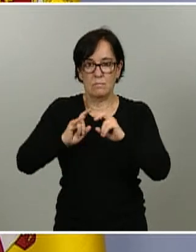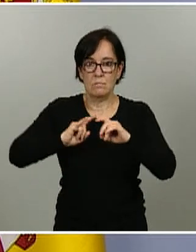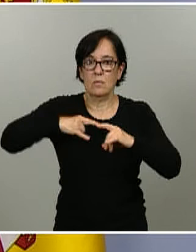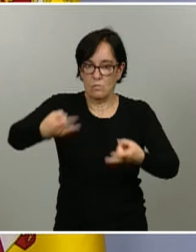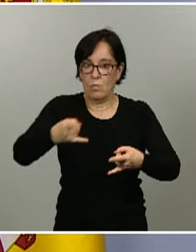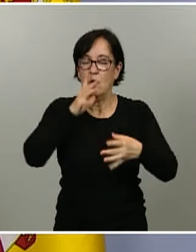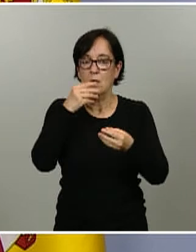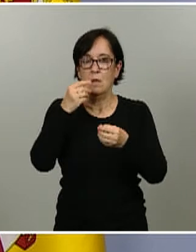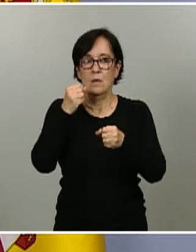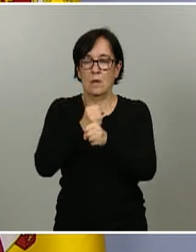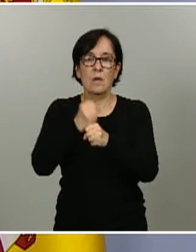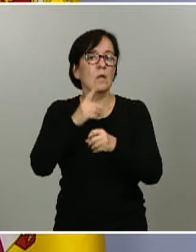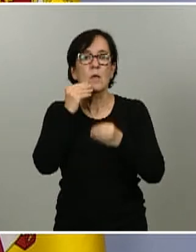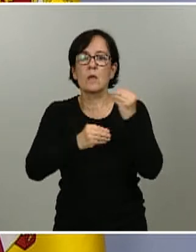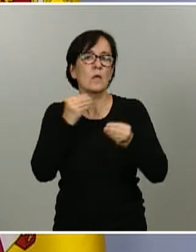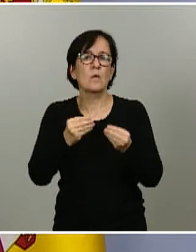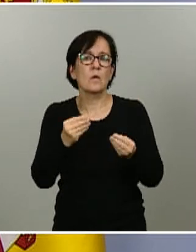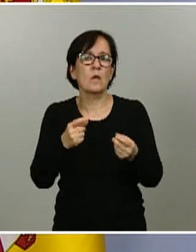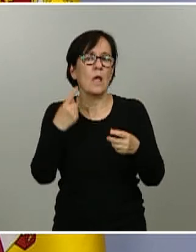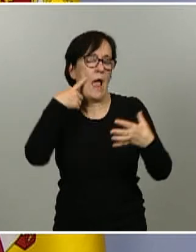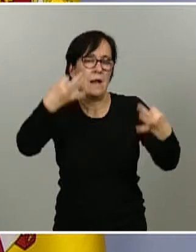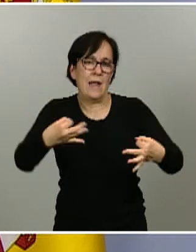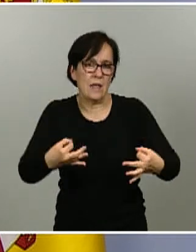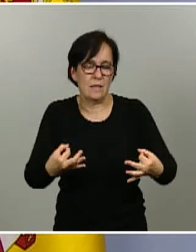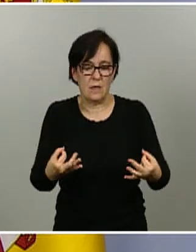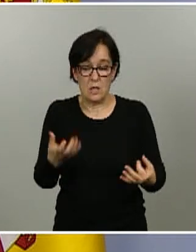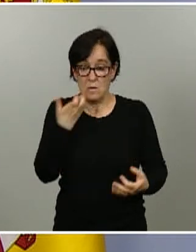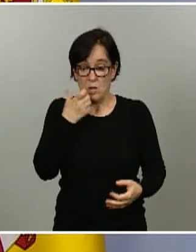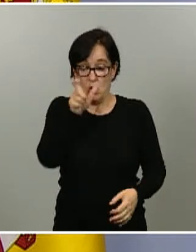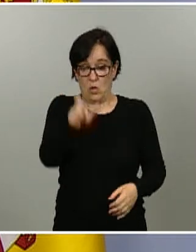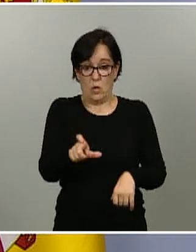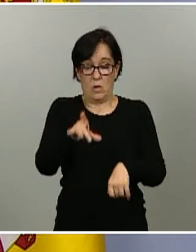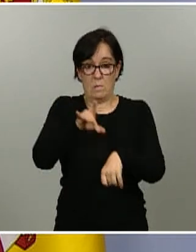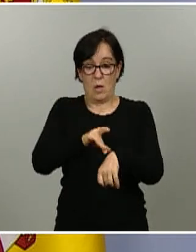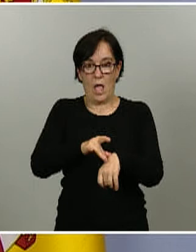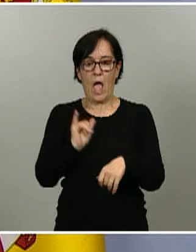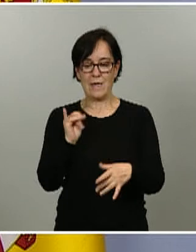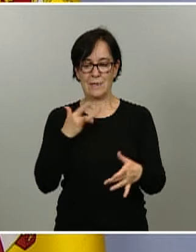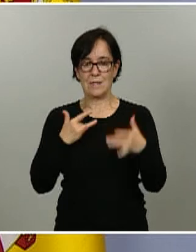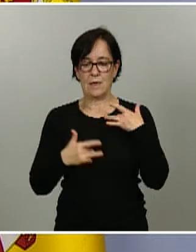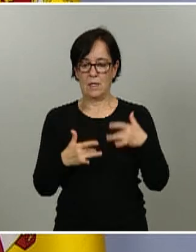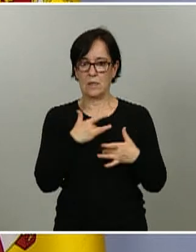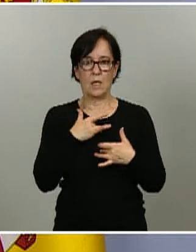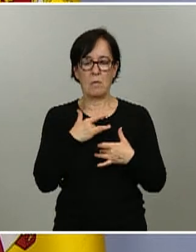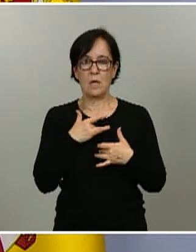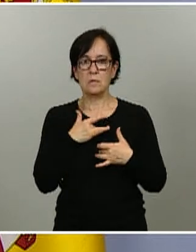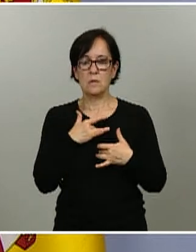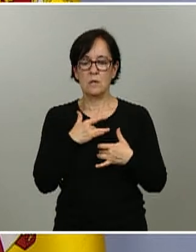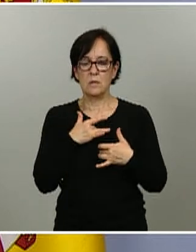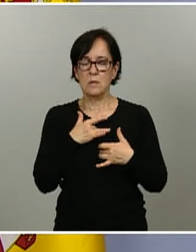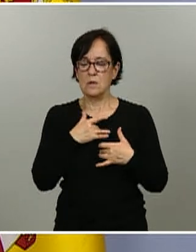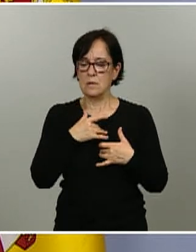esto ya es una realidad si un paciente tiene síntomas y tiene los criterios